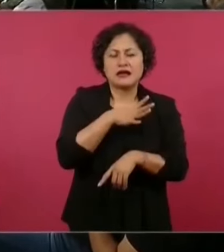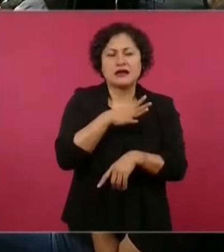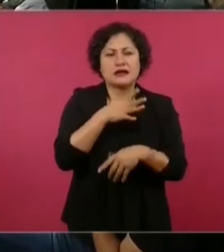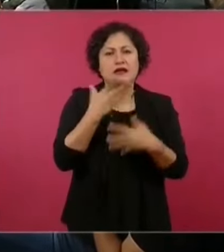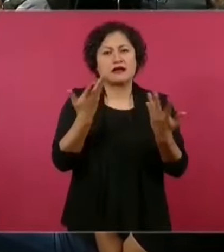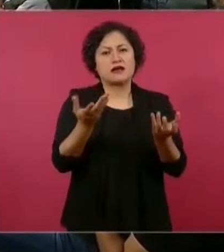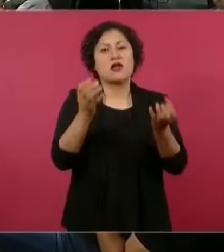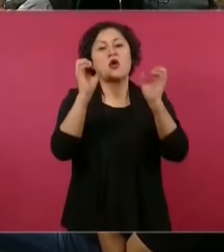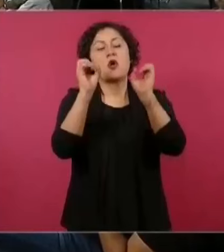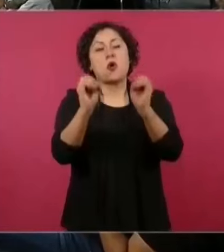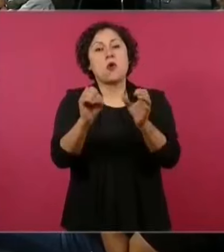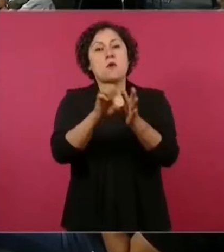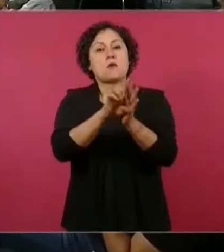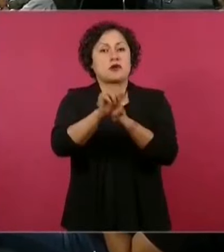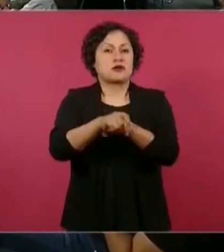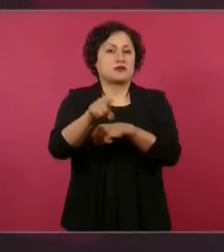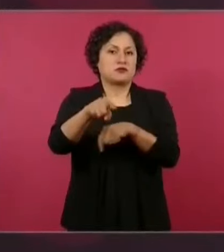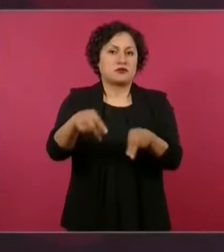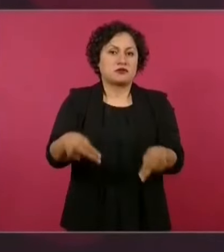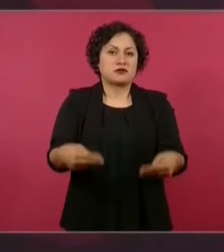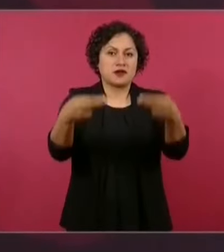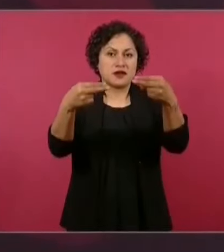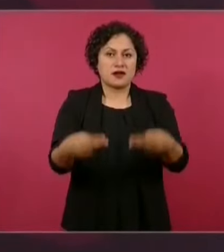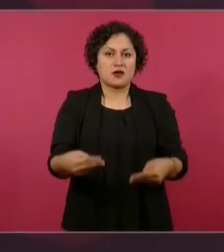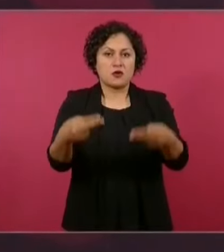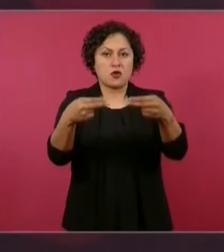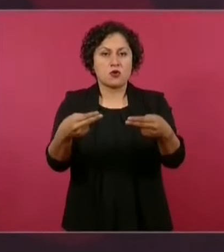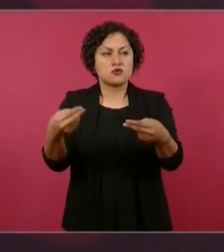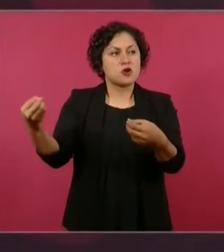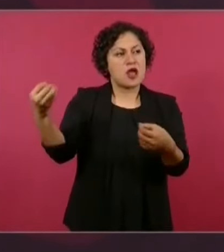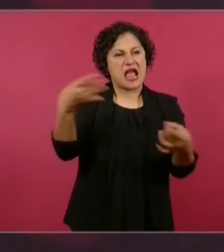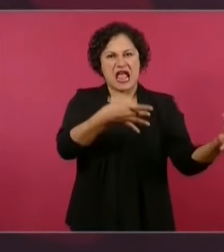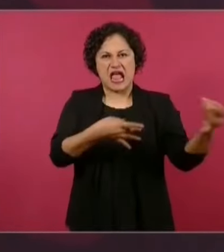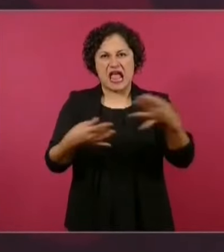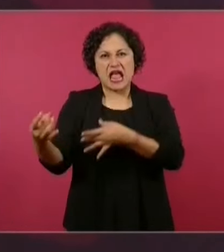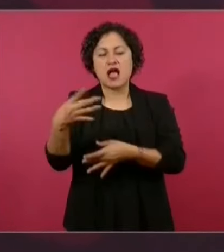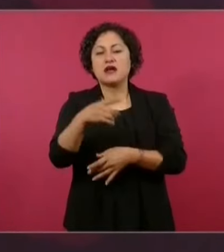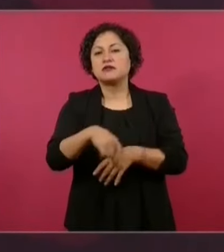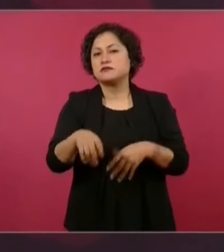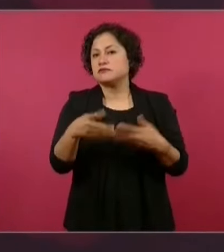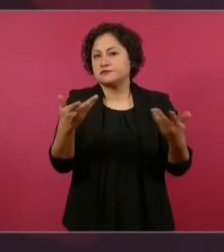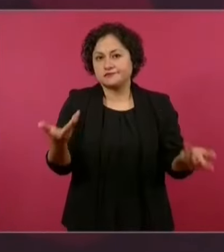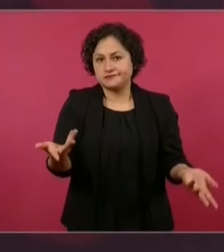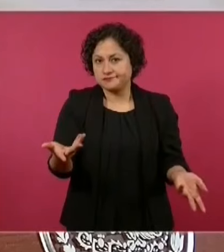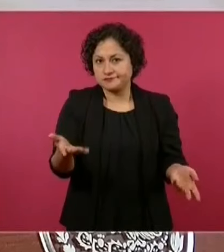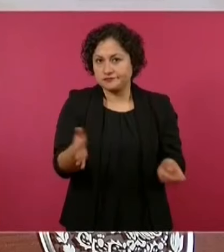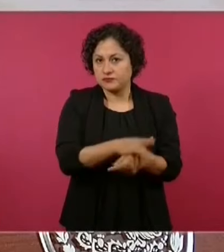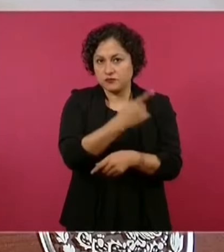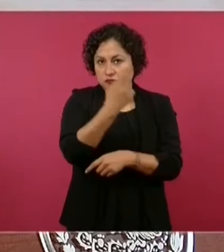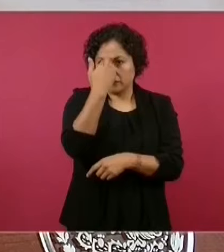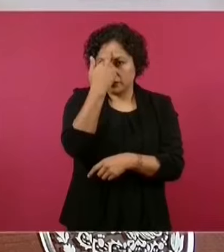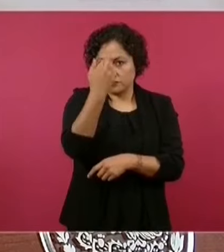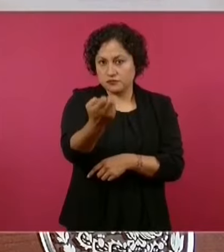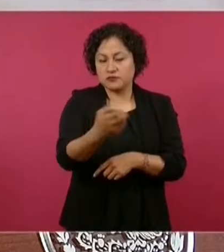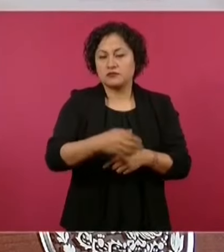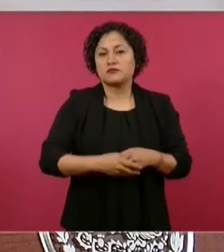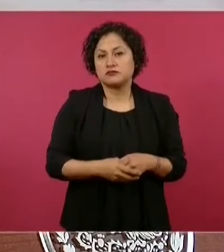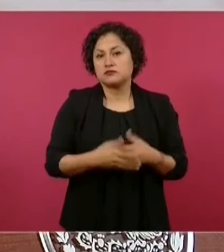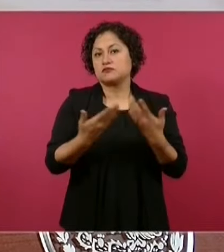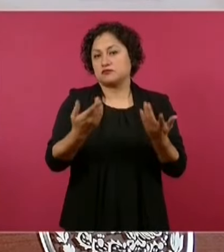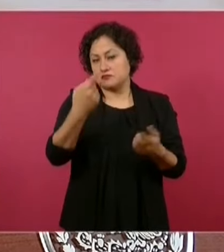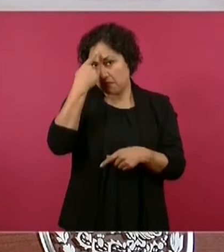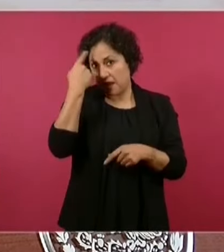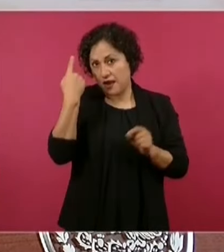lucha de mercados, sobre todo por el consumo. De